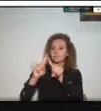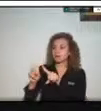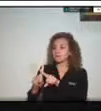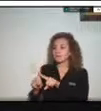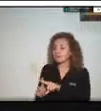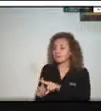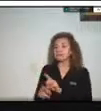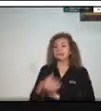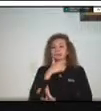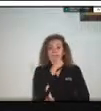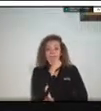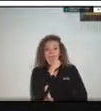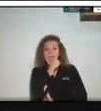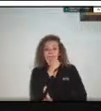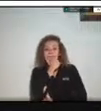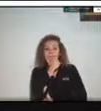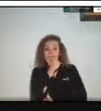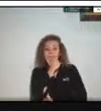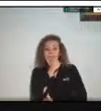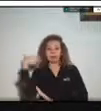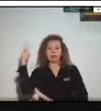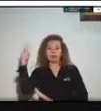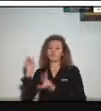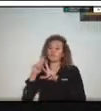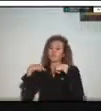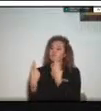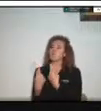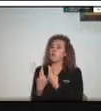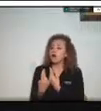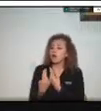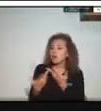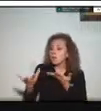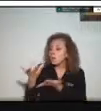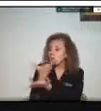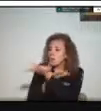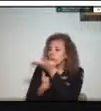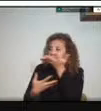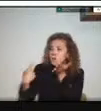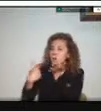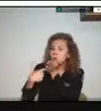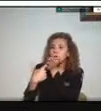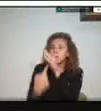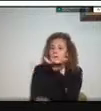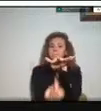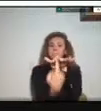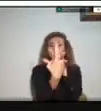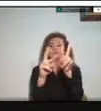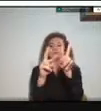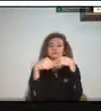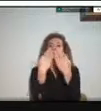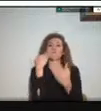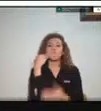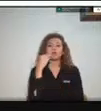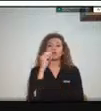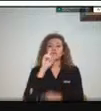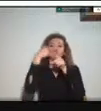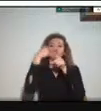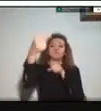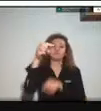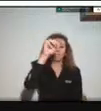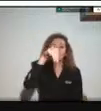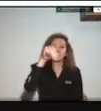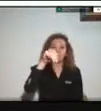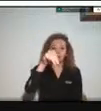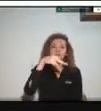realmente también surgió otra reunión para el día martes de la otra semana donde vamos a hacer un